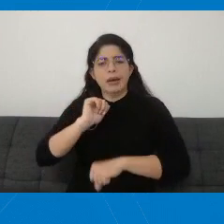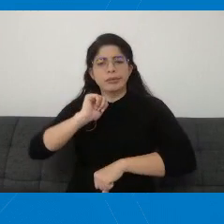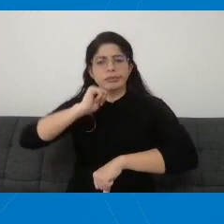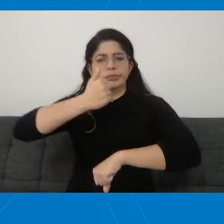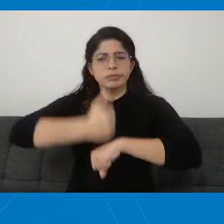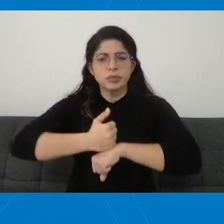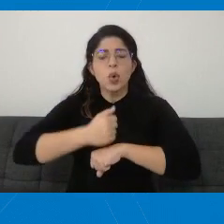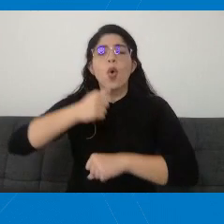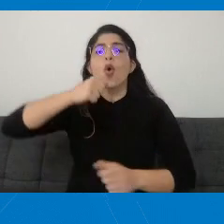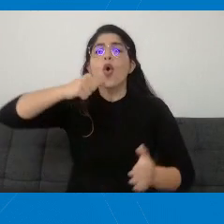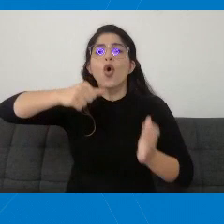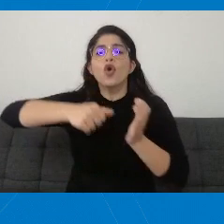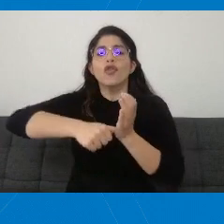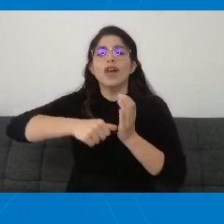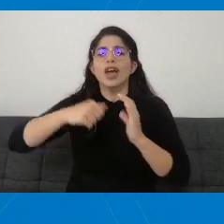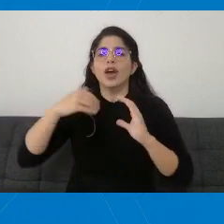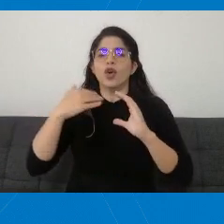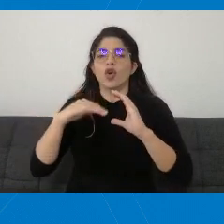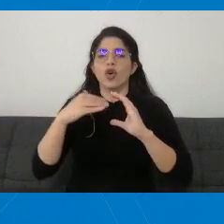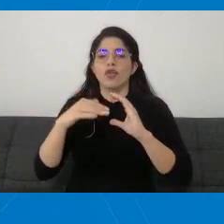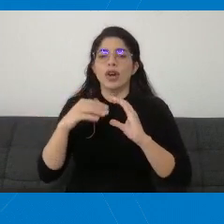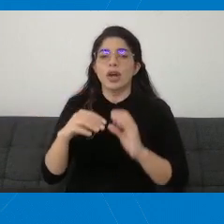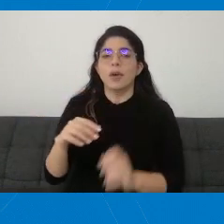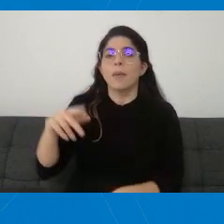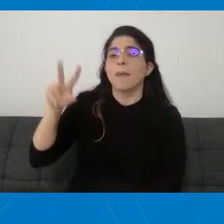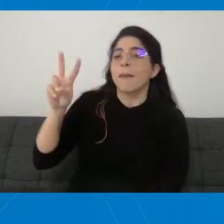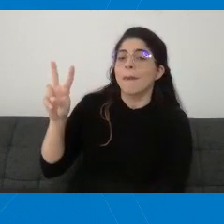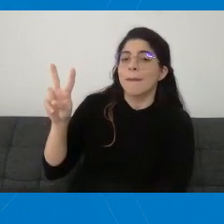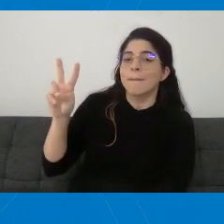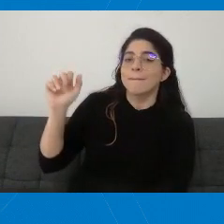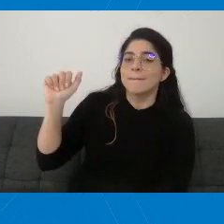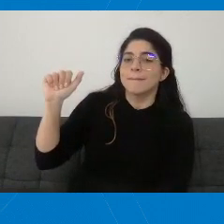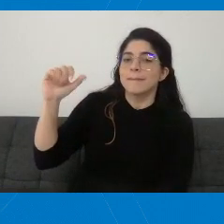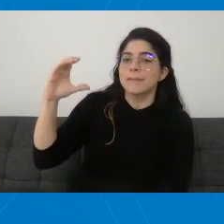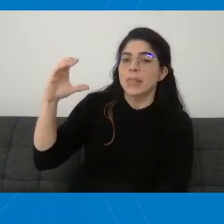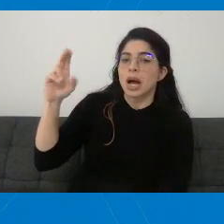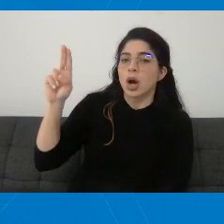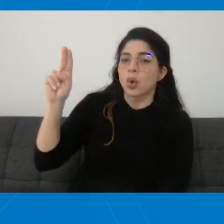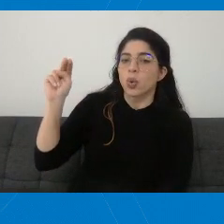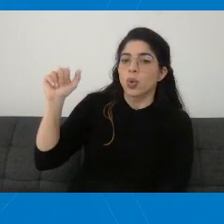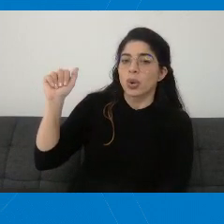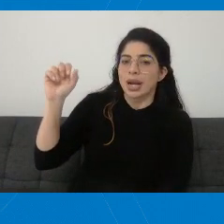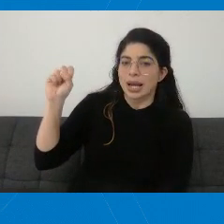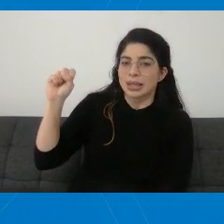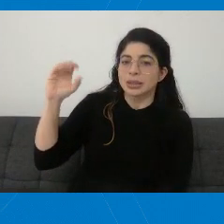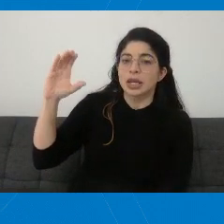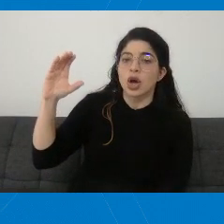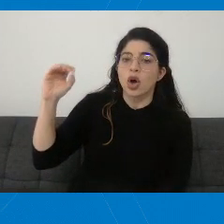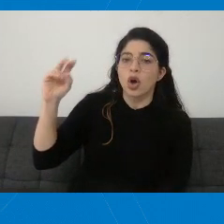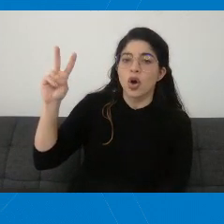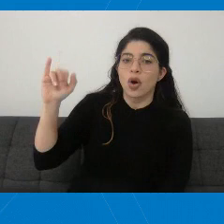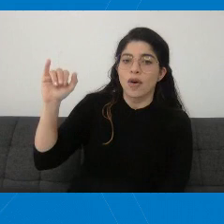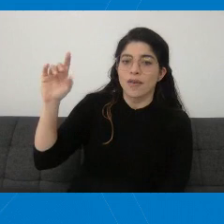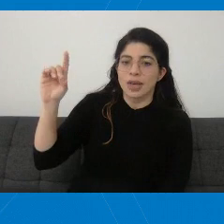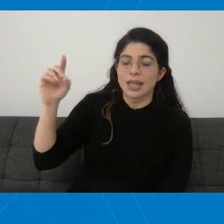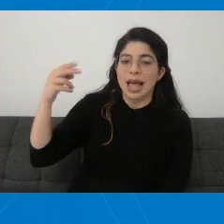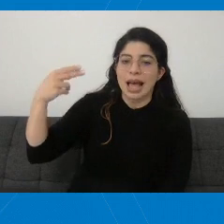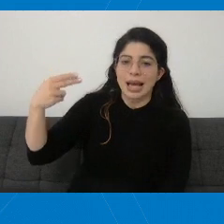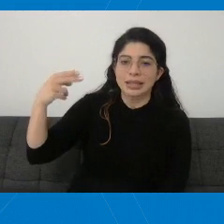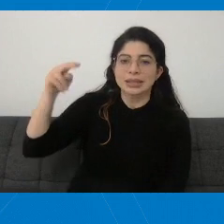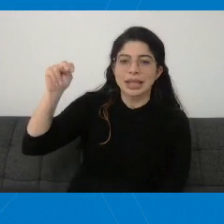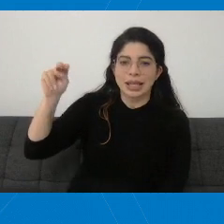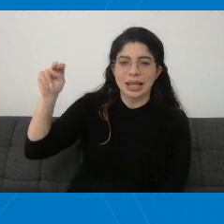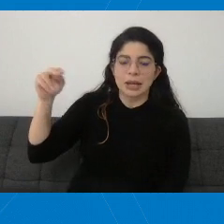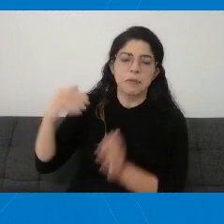un correo electrónico que es vacunascovidhnn, repito,